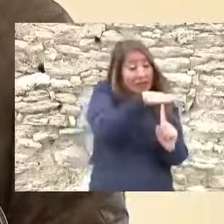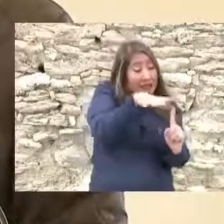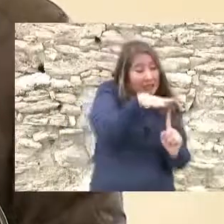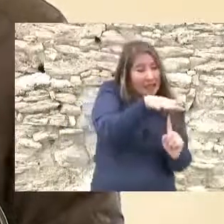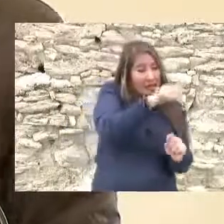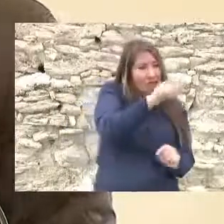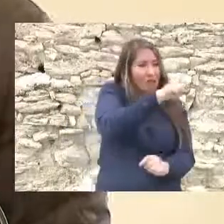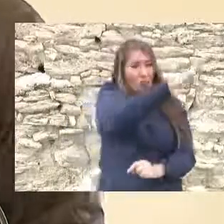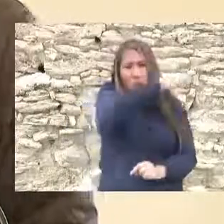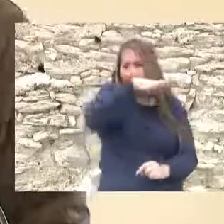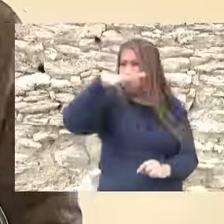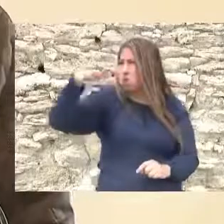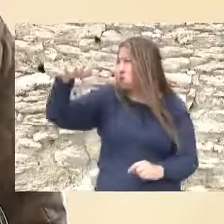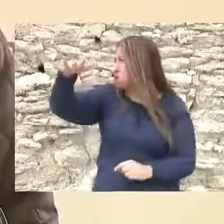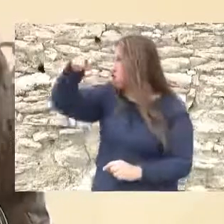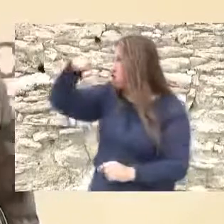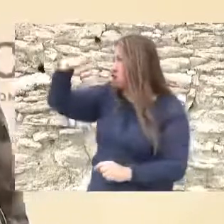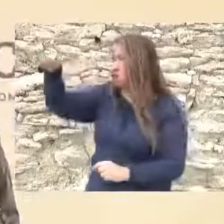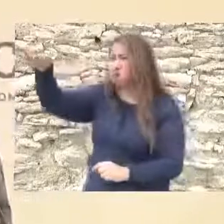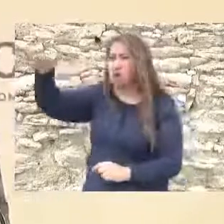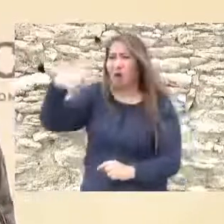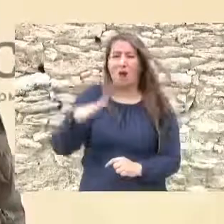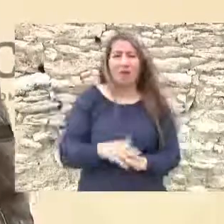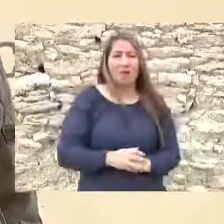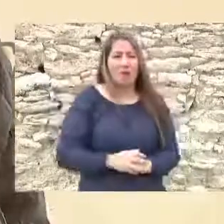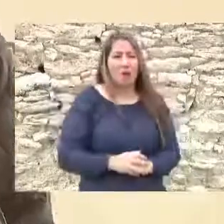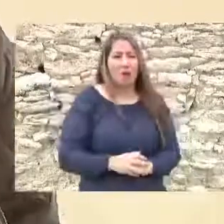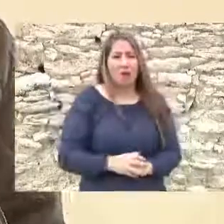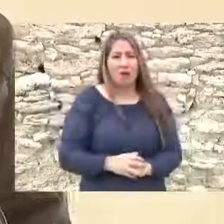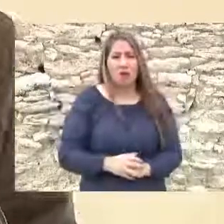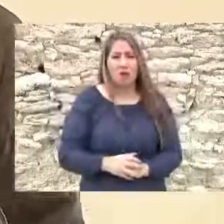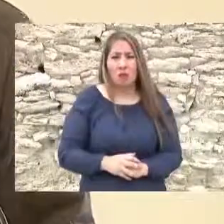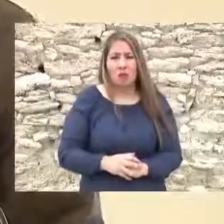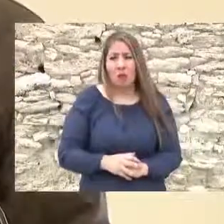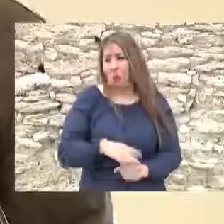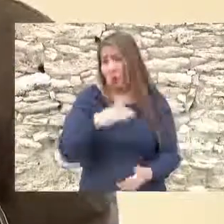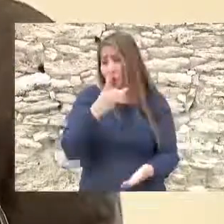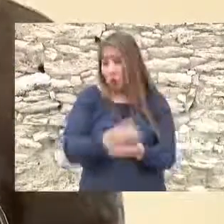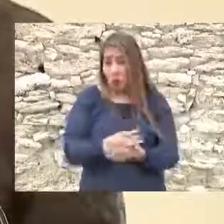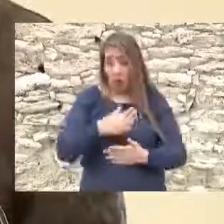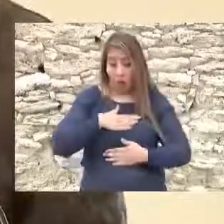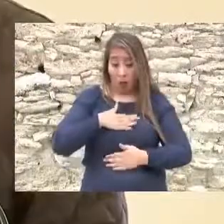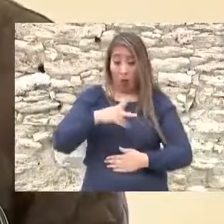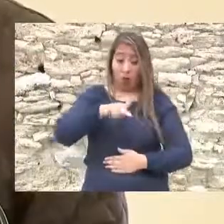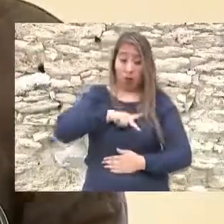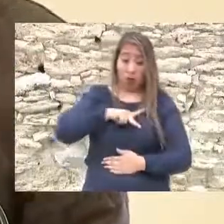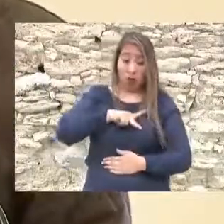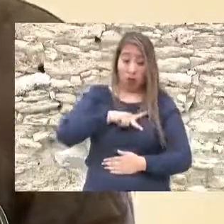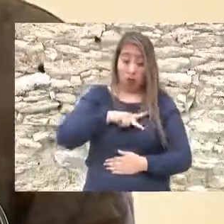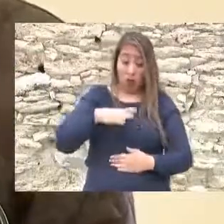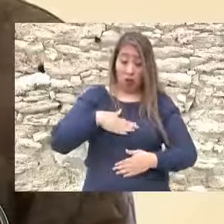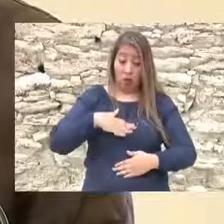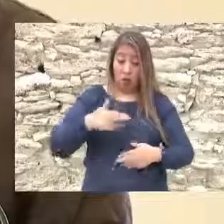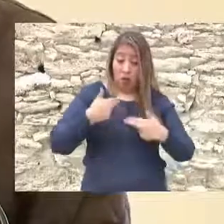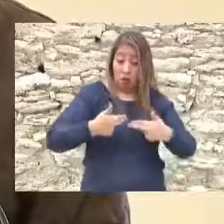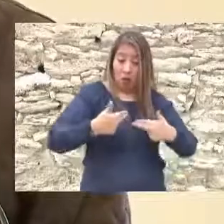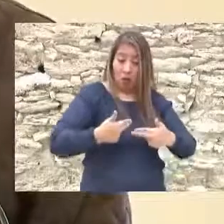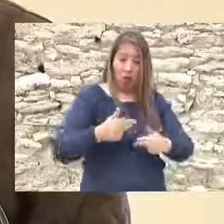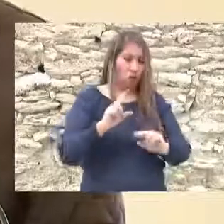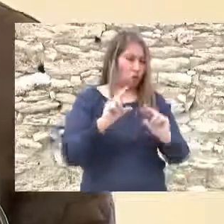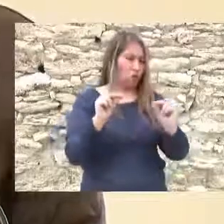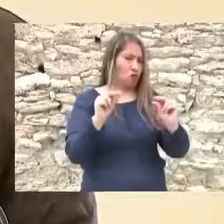naturales pues no son sólo nuestros de nuestra generación